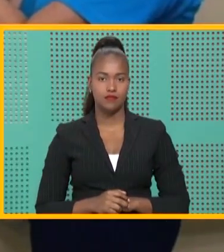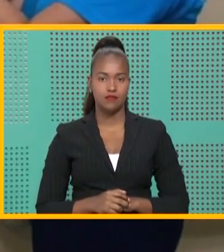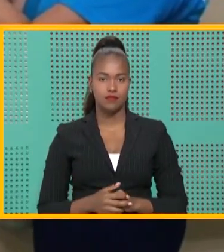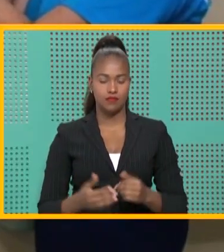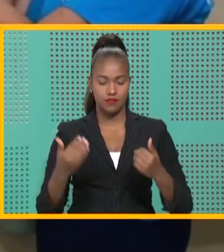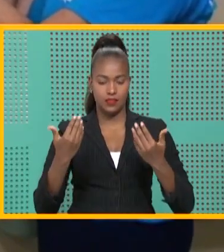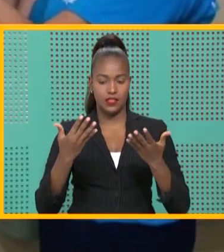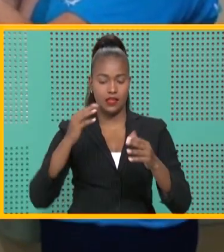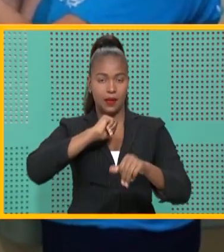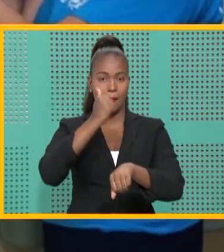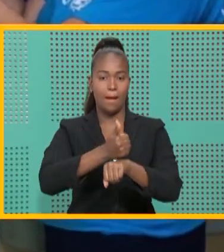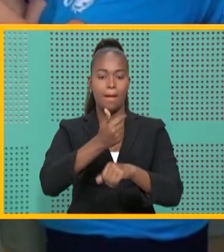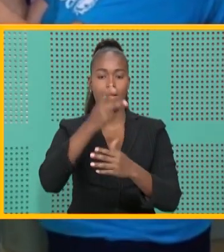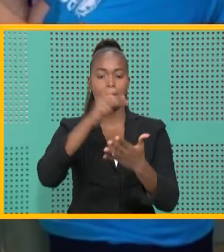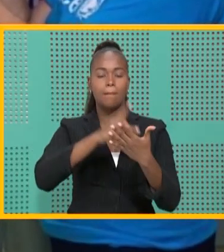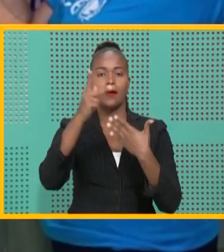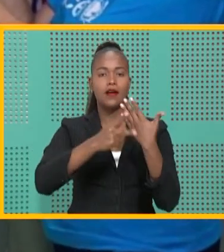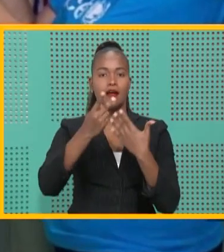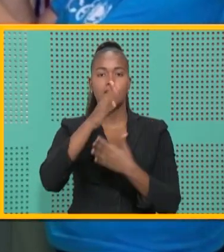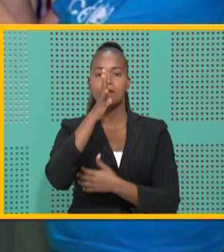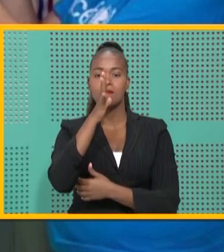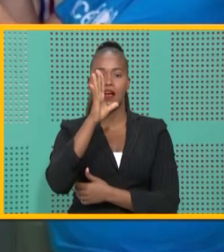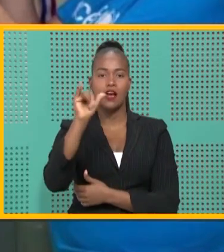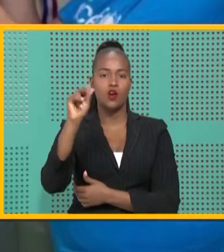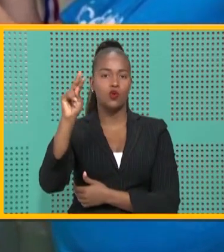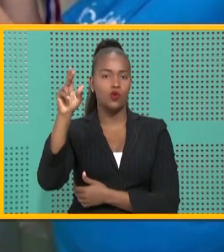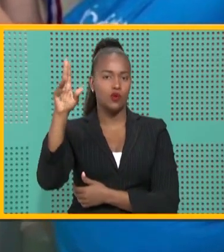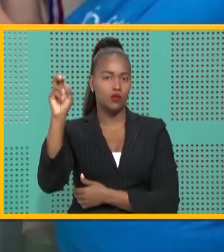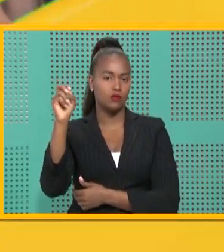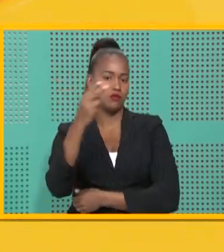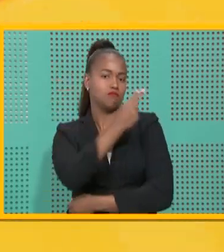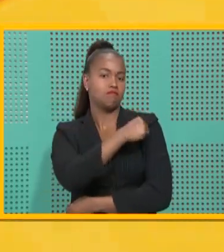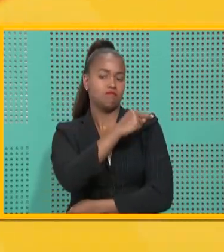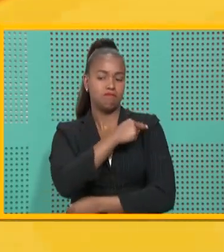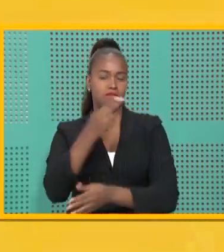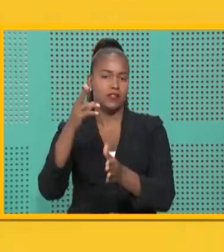Implementan programa Mamá Canguro en hospitales Juan Pina y Taiwán.